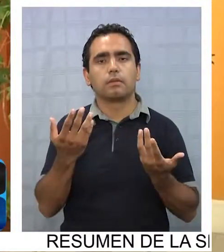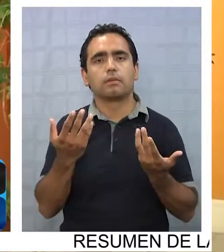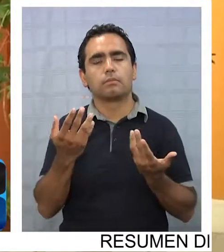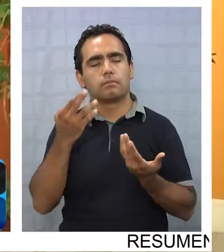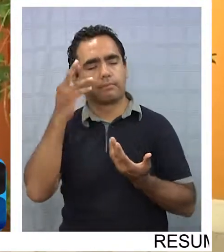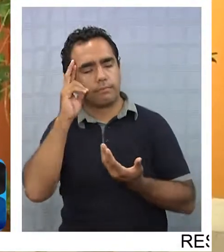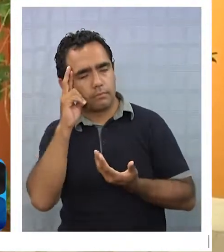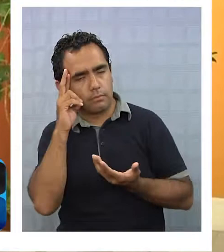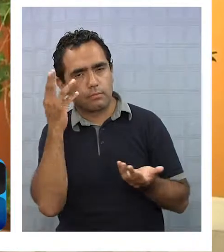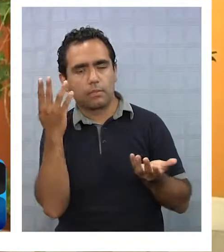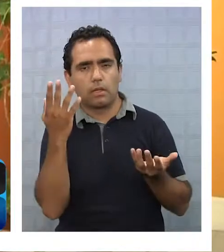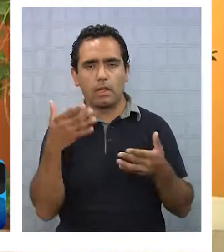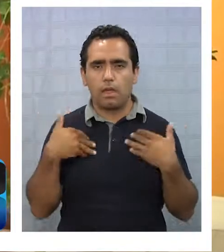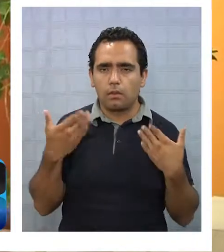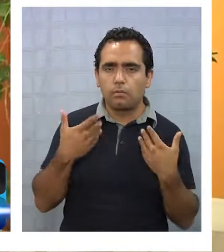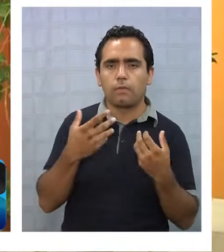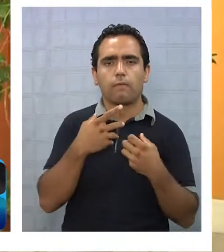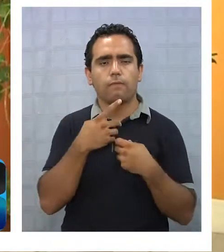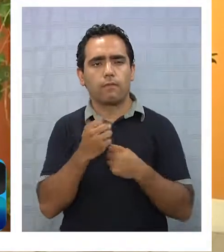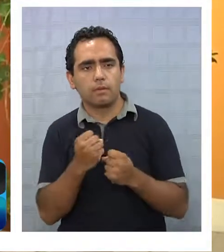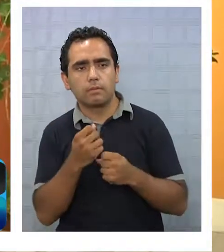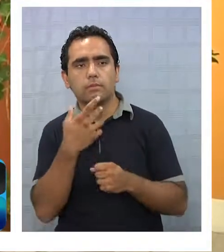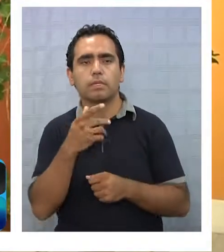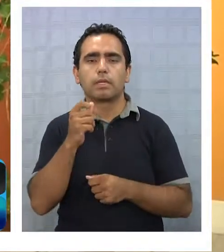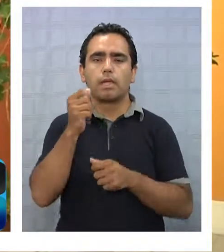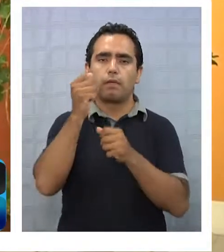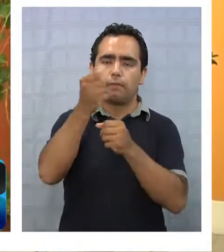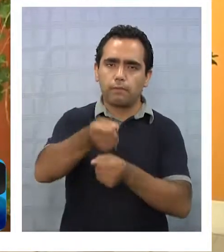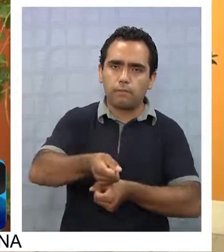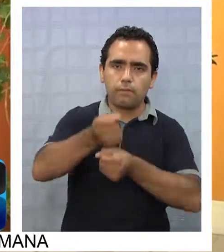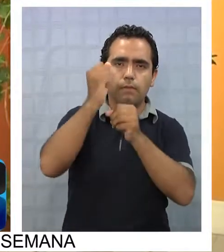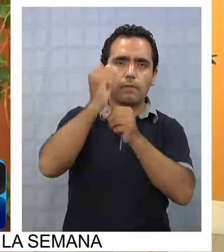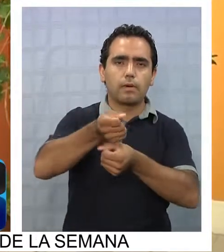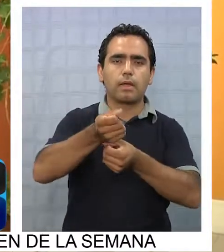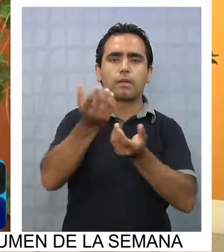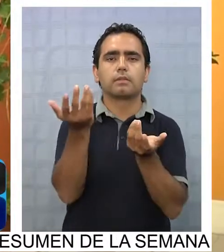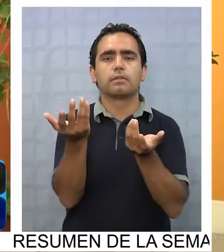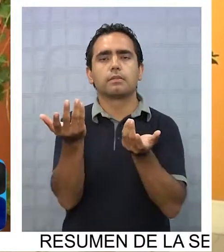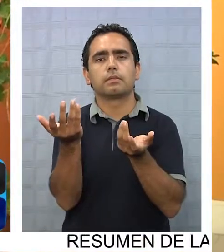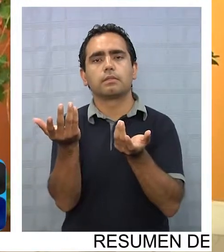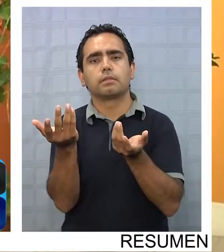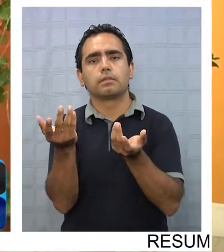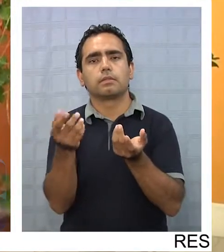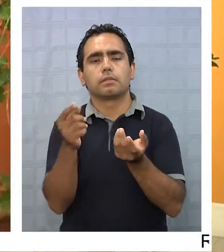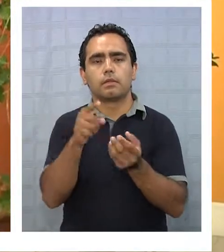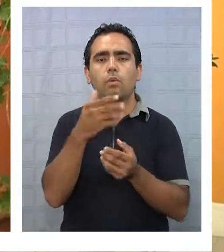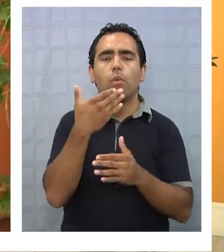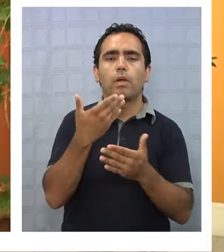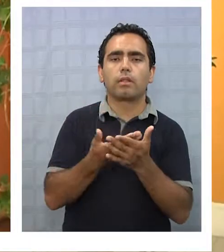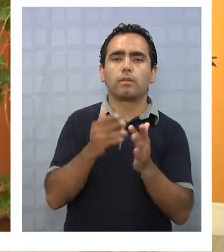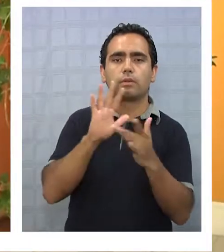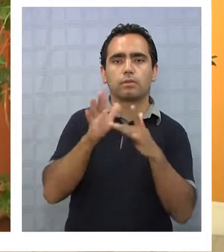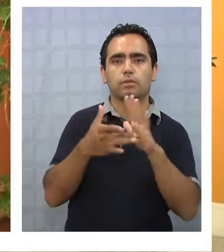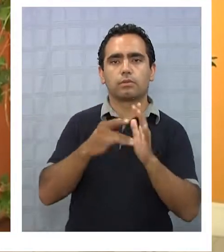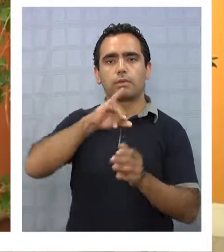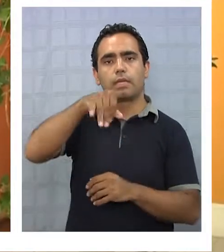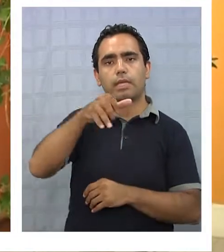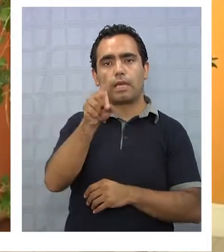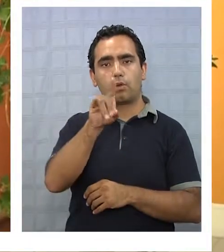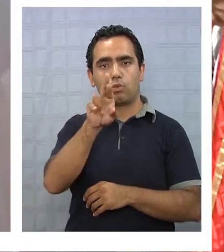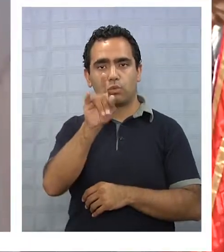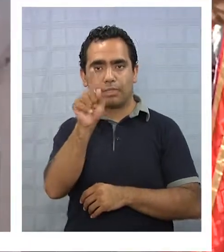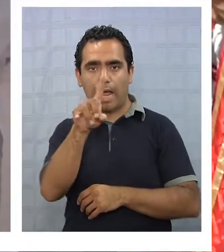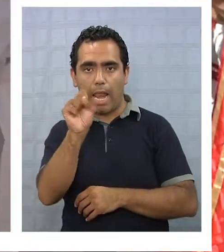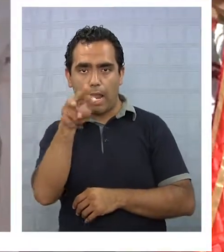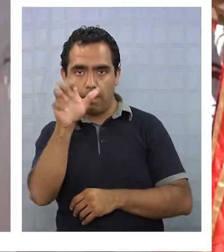de mucho ánimo y fuerza también, porque con los ramitos estamos haciendo alusión verdaderamente a la entrada triunfal de Jesucristo en